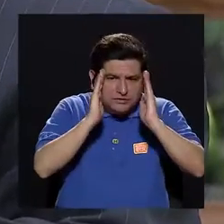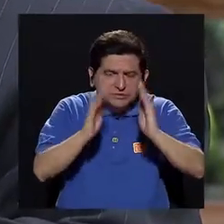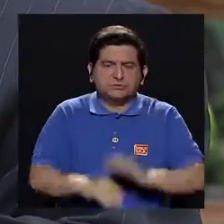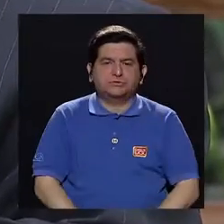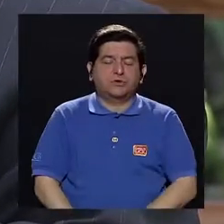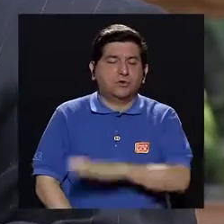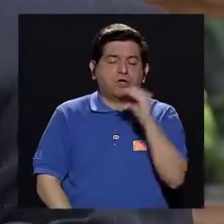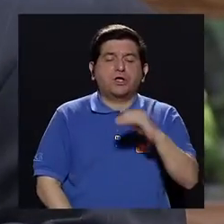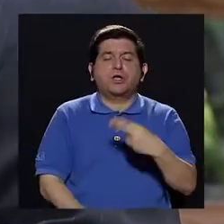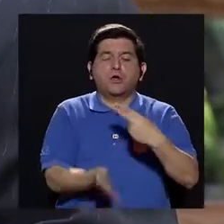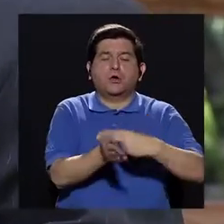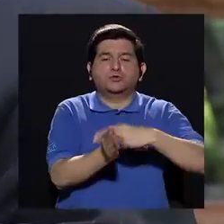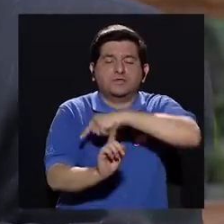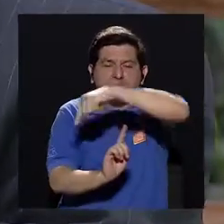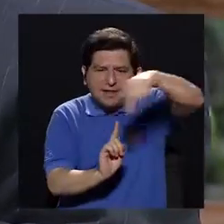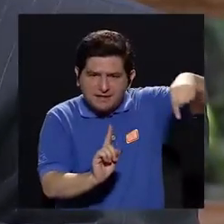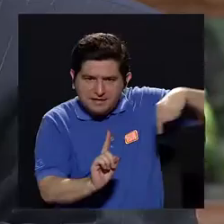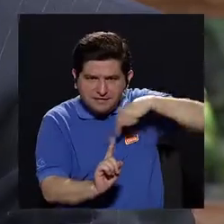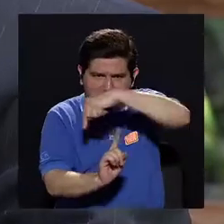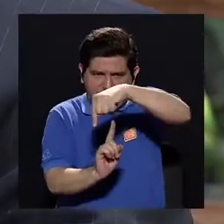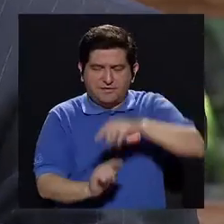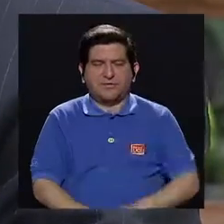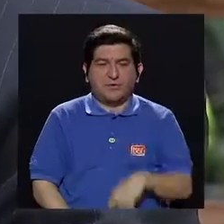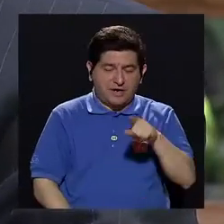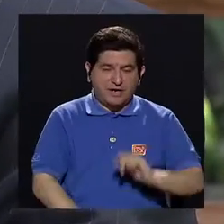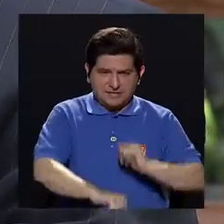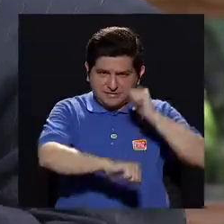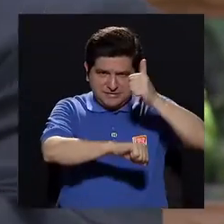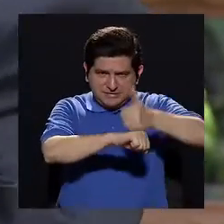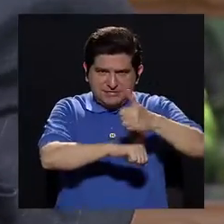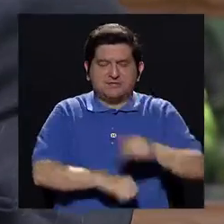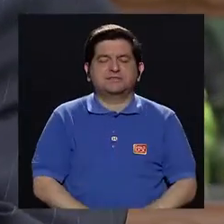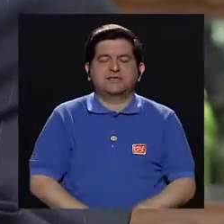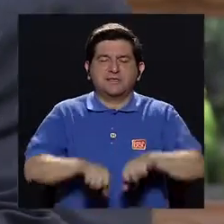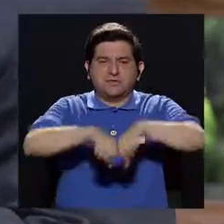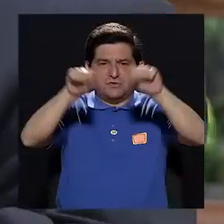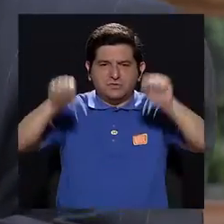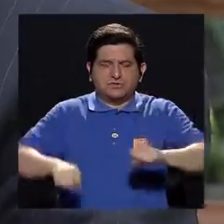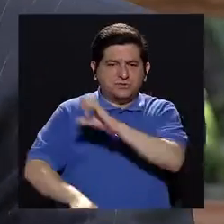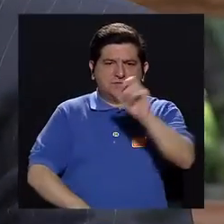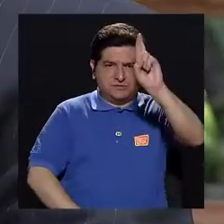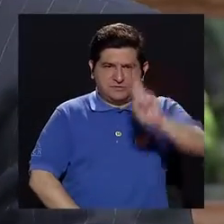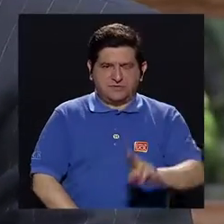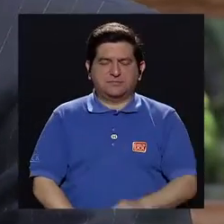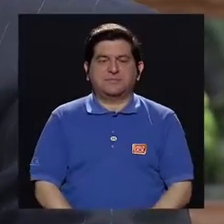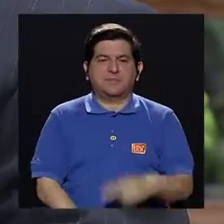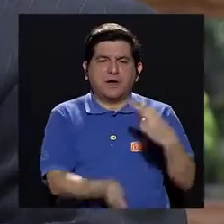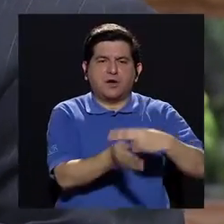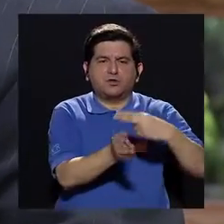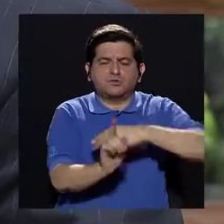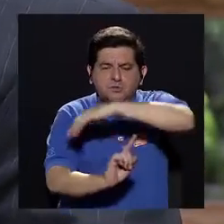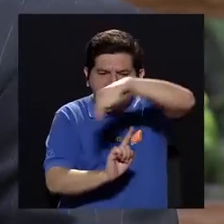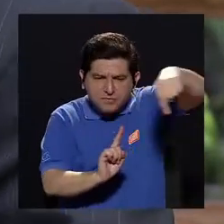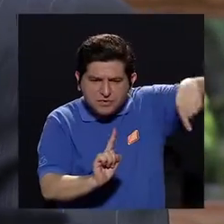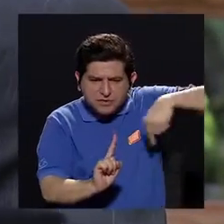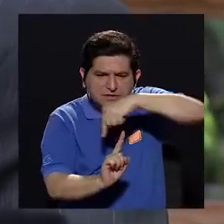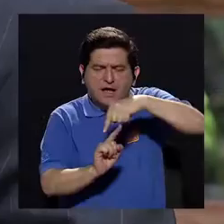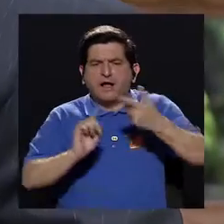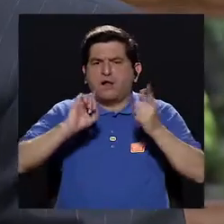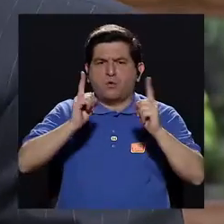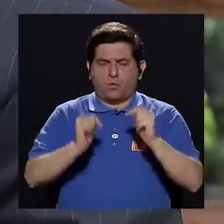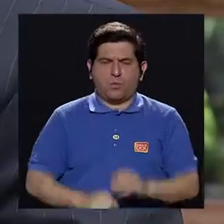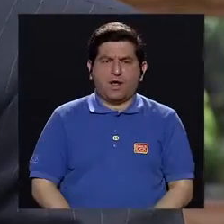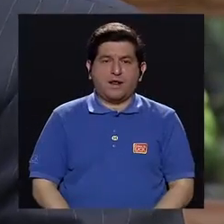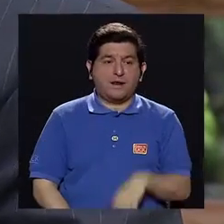y hay hospitales periféricos. Así es como está funcionando el sistema en Costa Rica. Entonces, los hospitales periféricos son